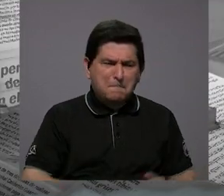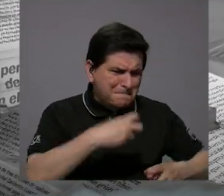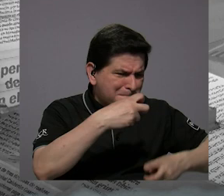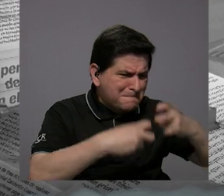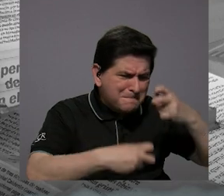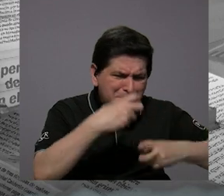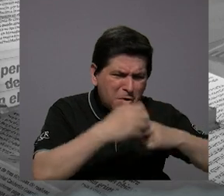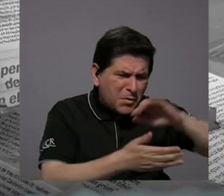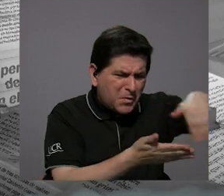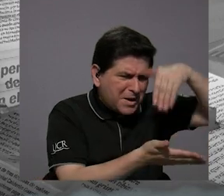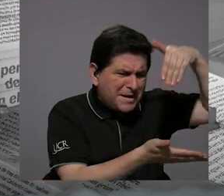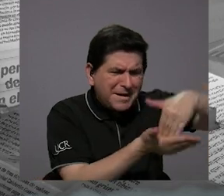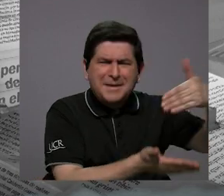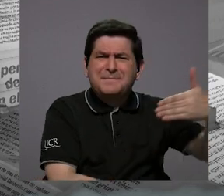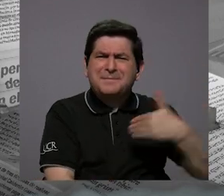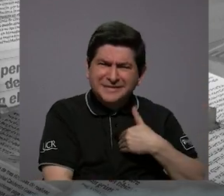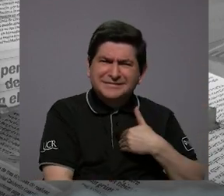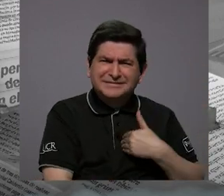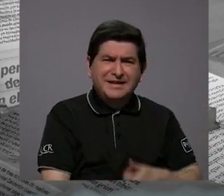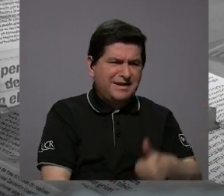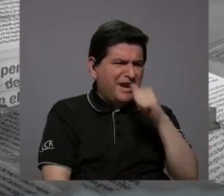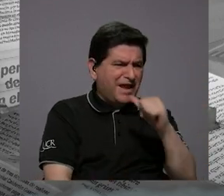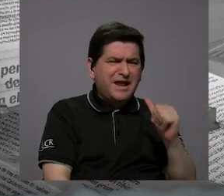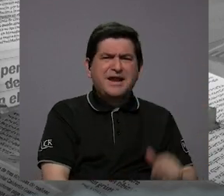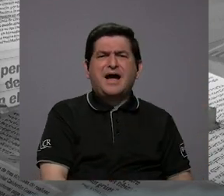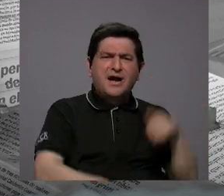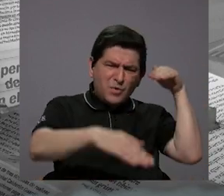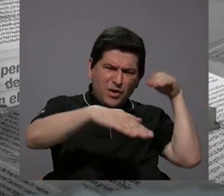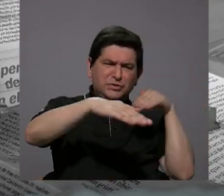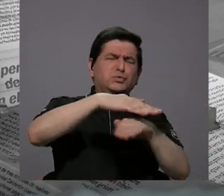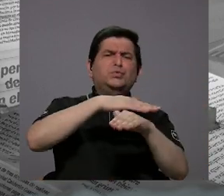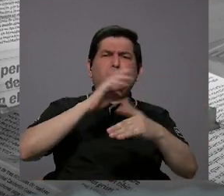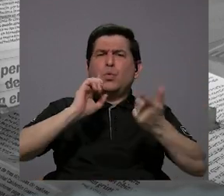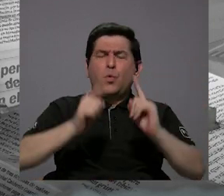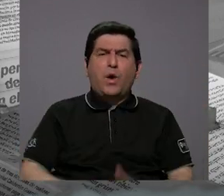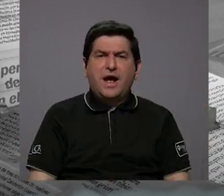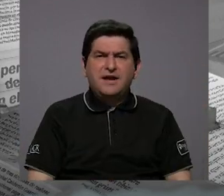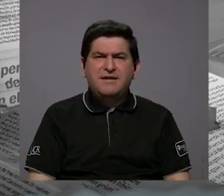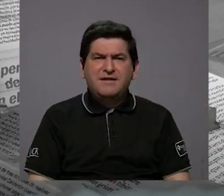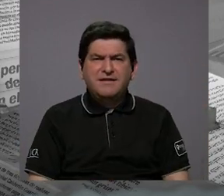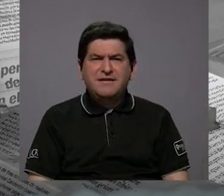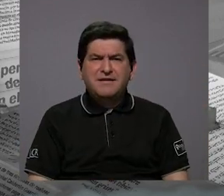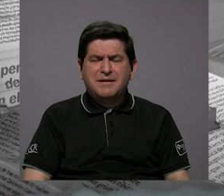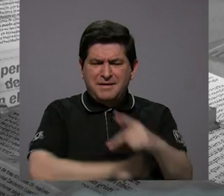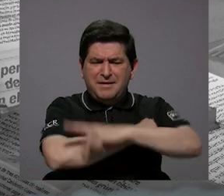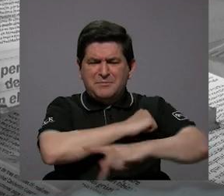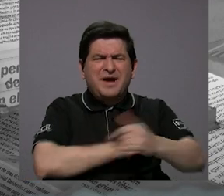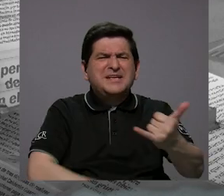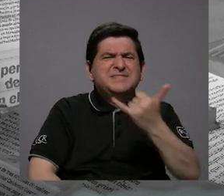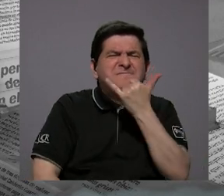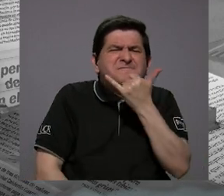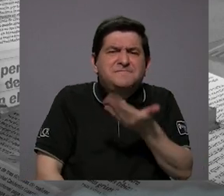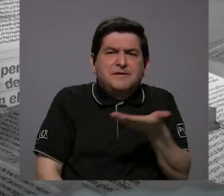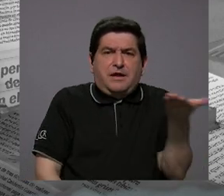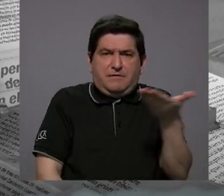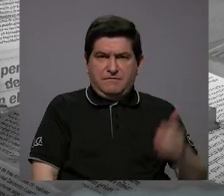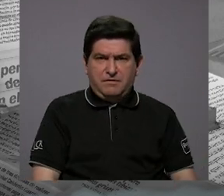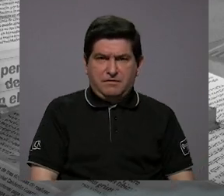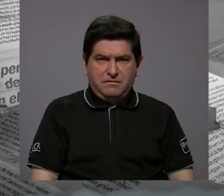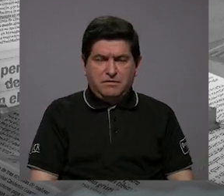es el problema medular que tienen las aguas subterráneas? ¿En qué estamos fallando como país para